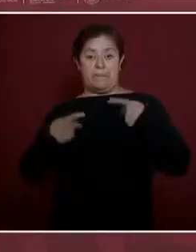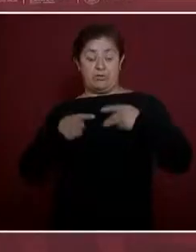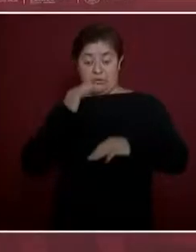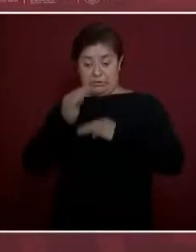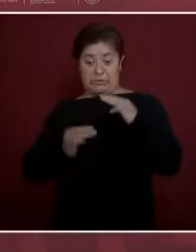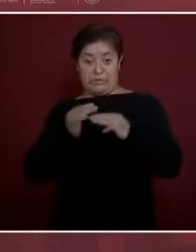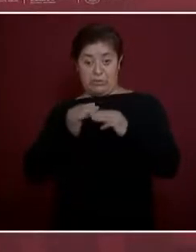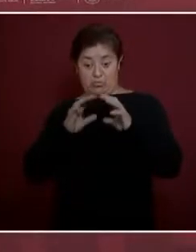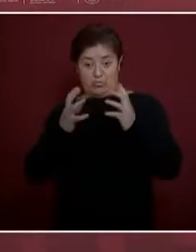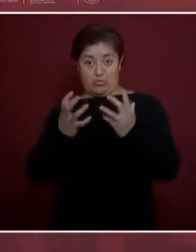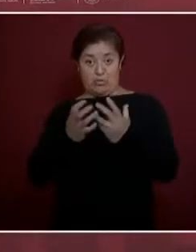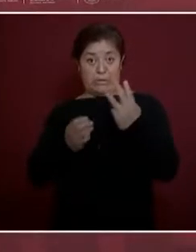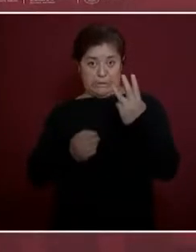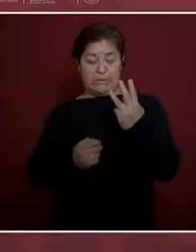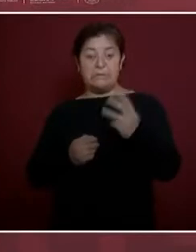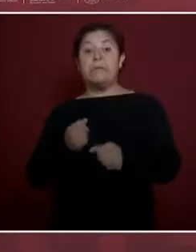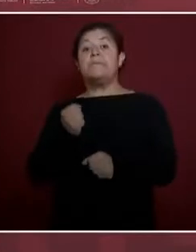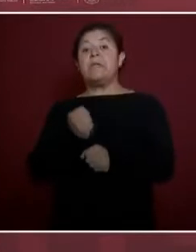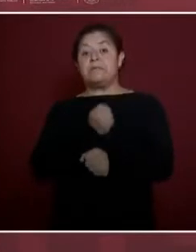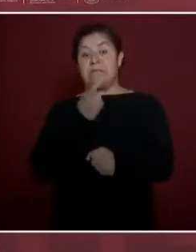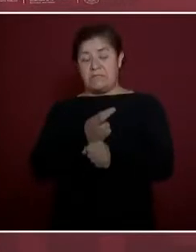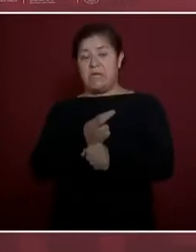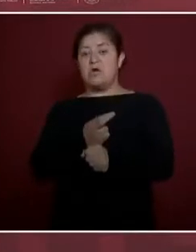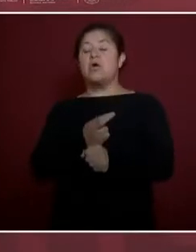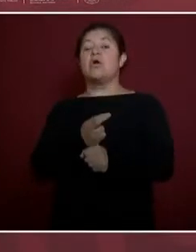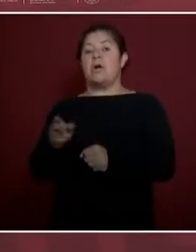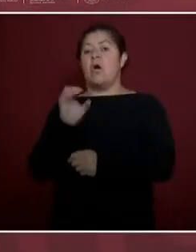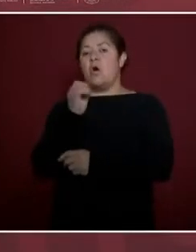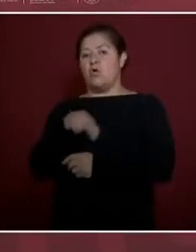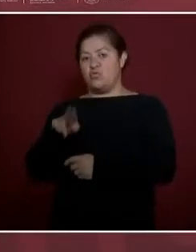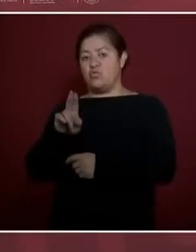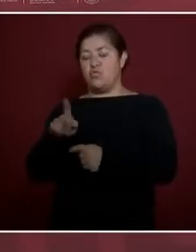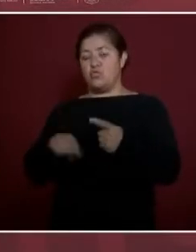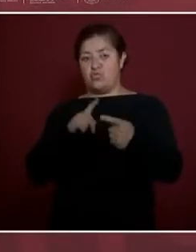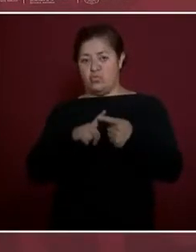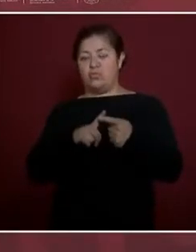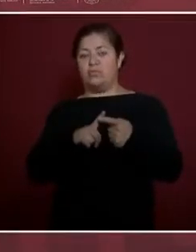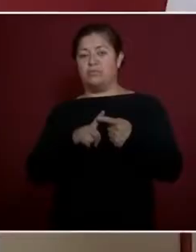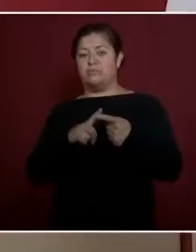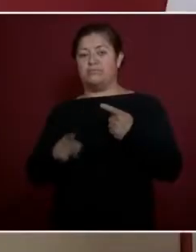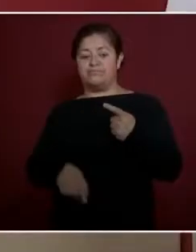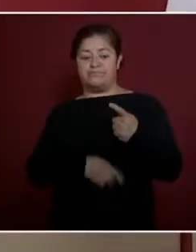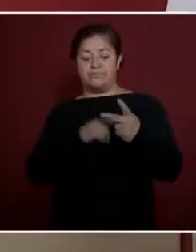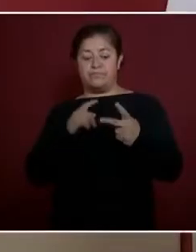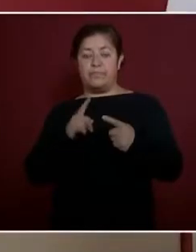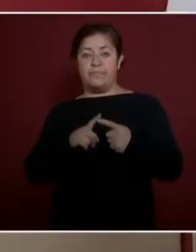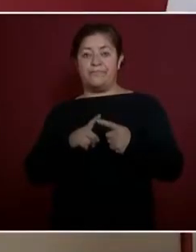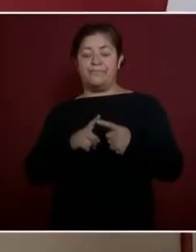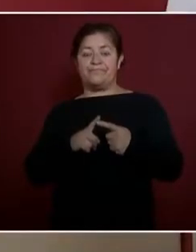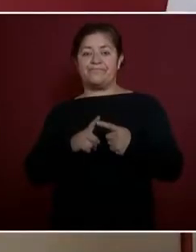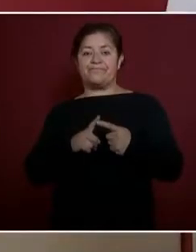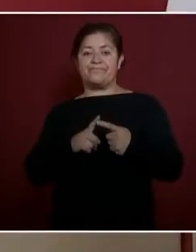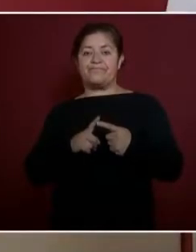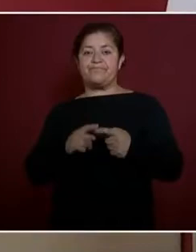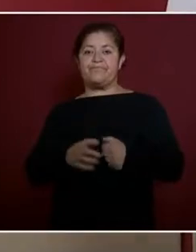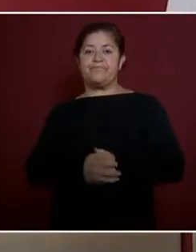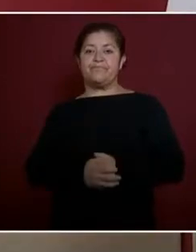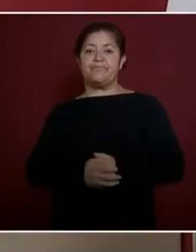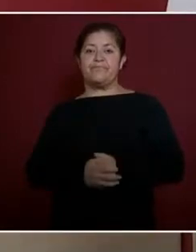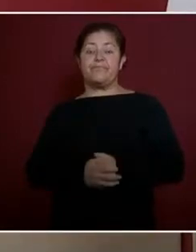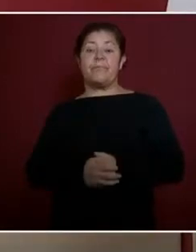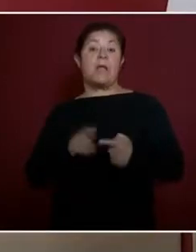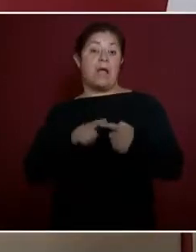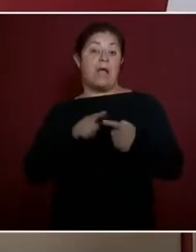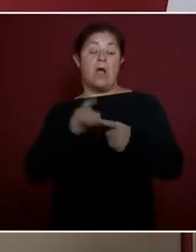el secretario general de la ONU, Guterres, que es la